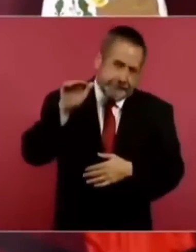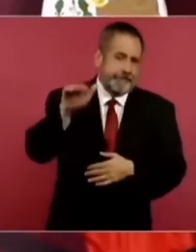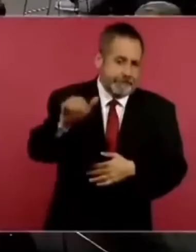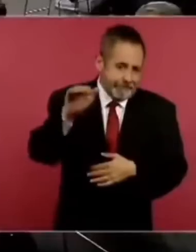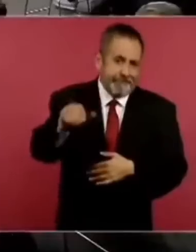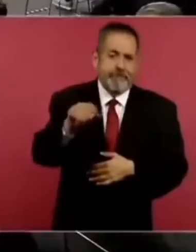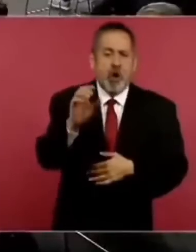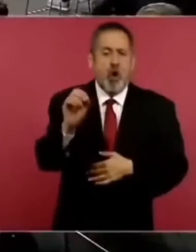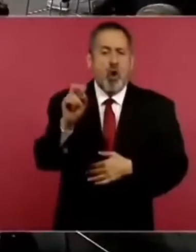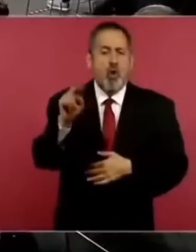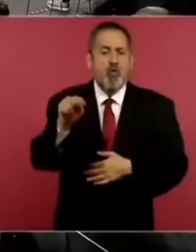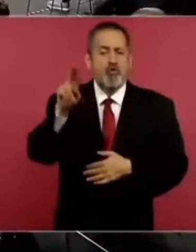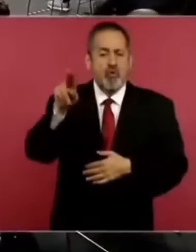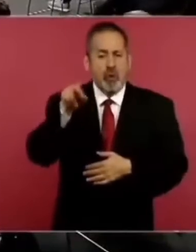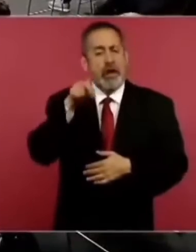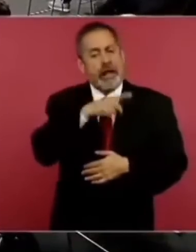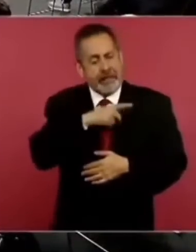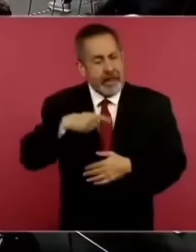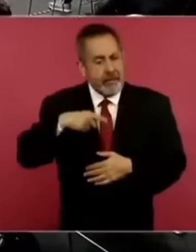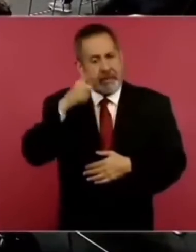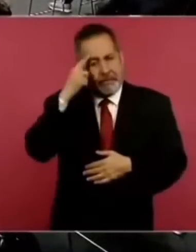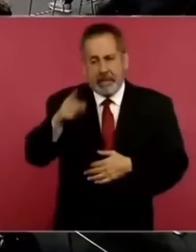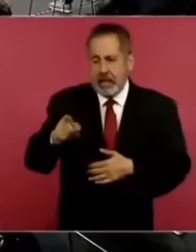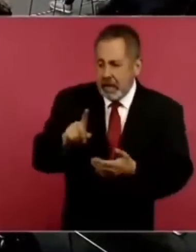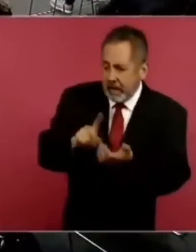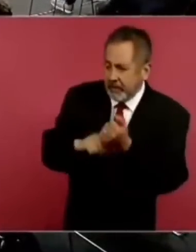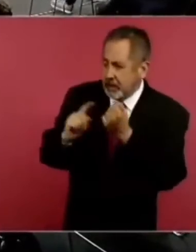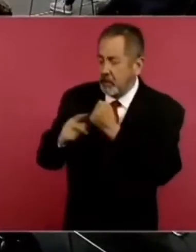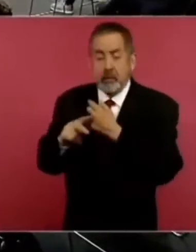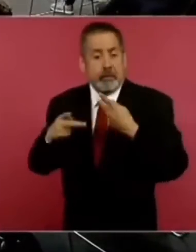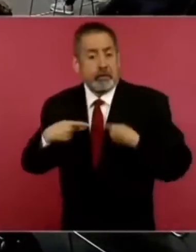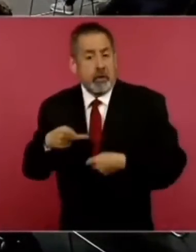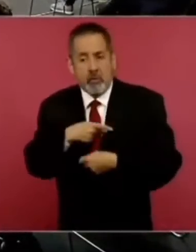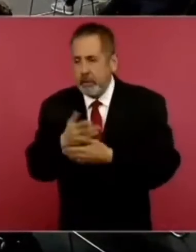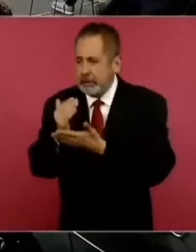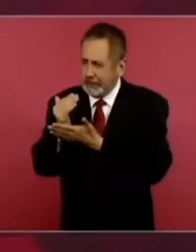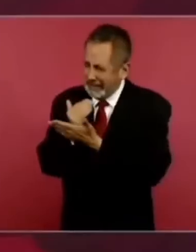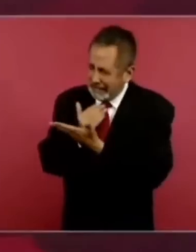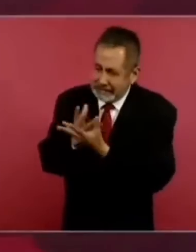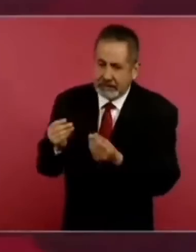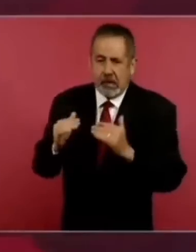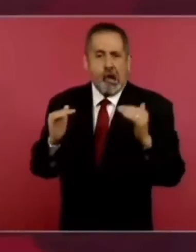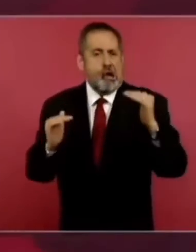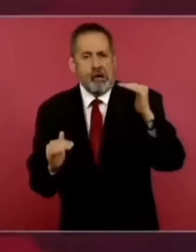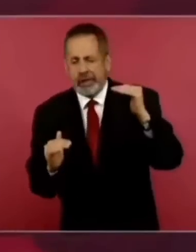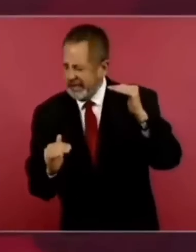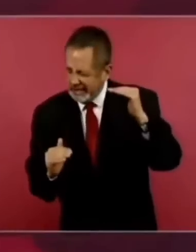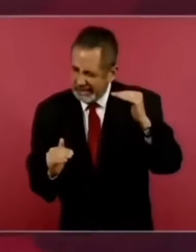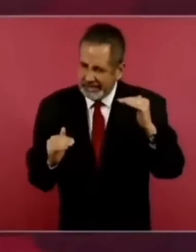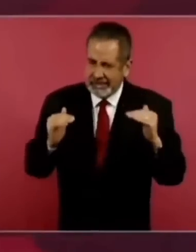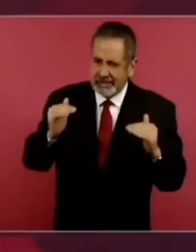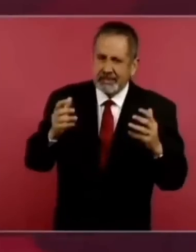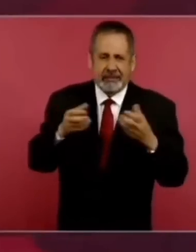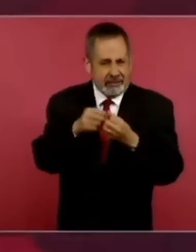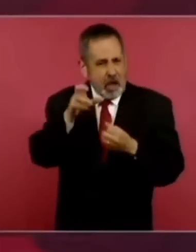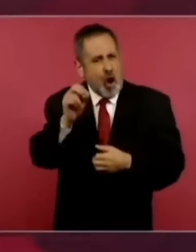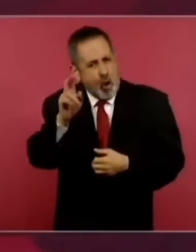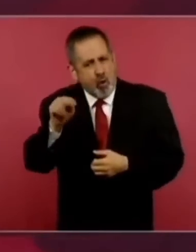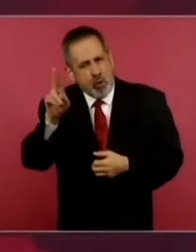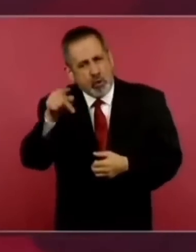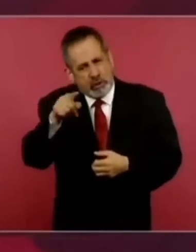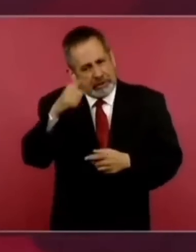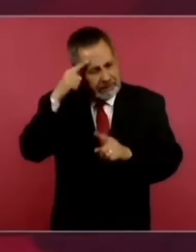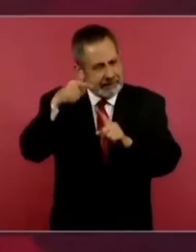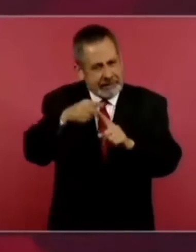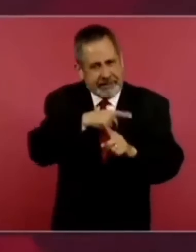promoviendo el combate a la pobreza, el combate a la desigualdad y